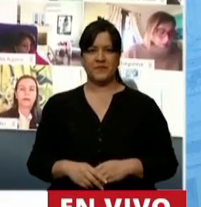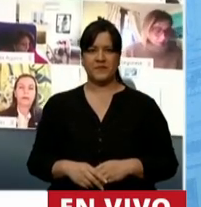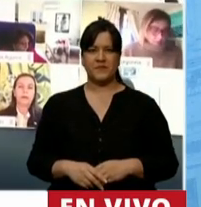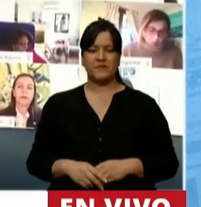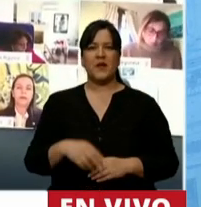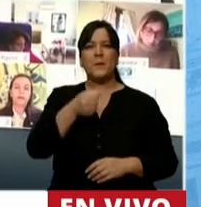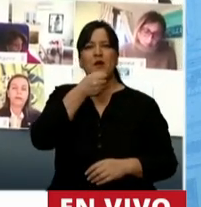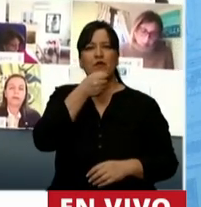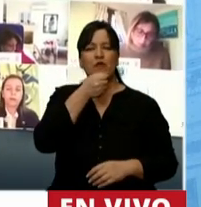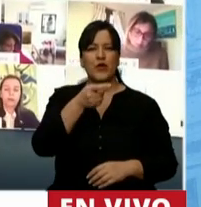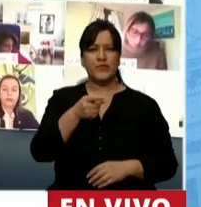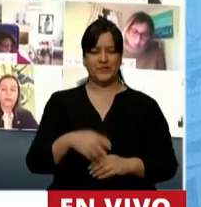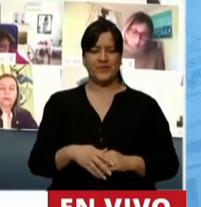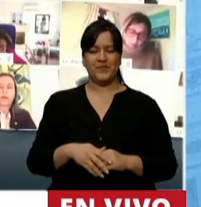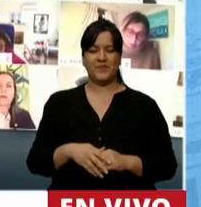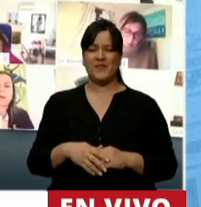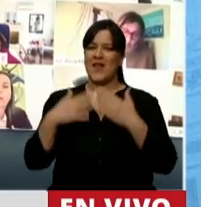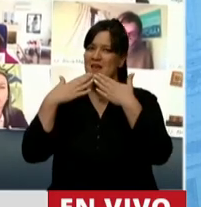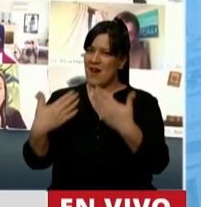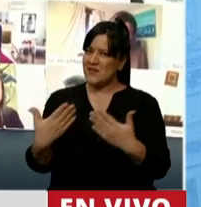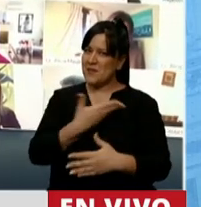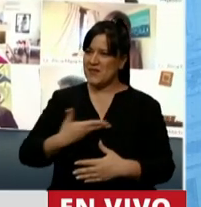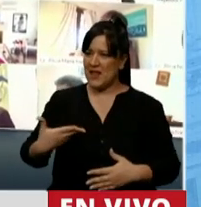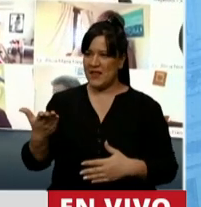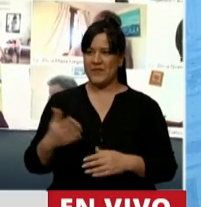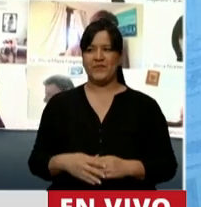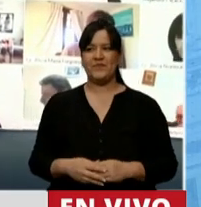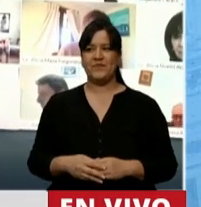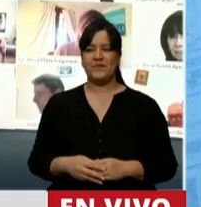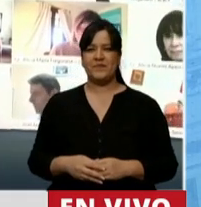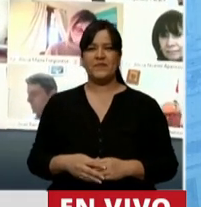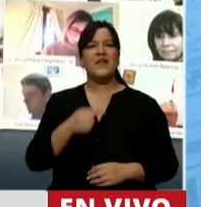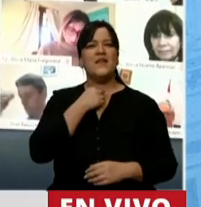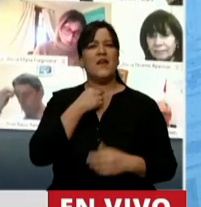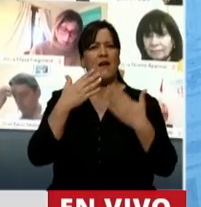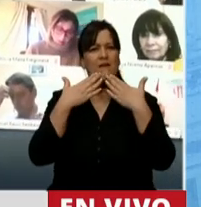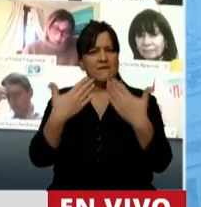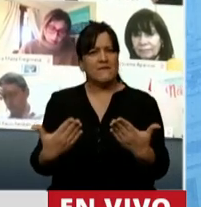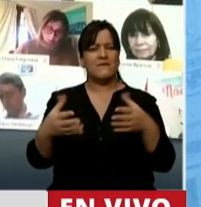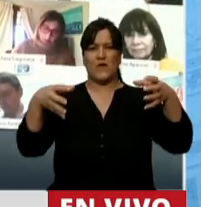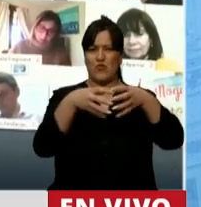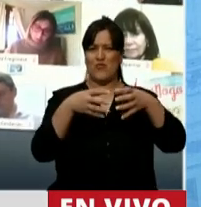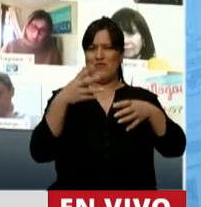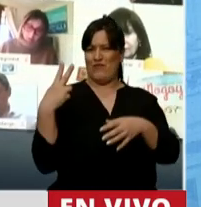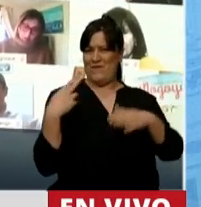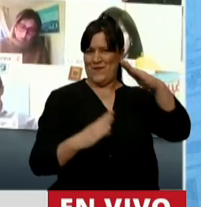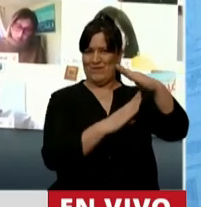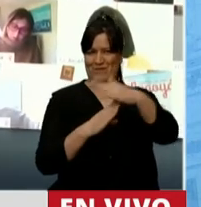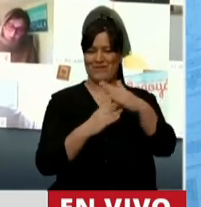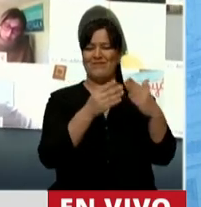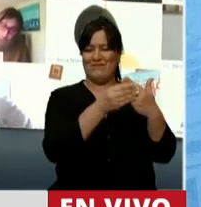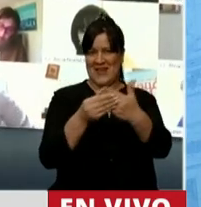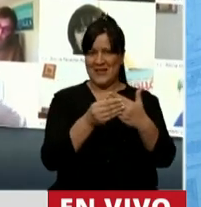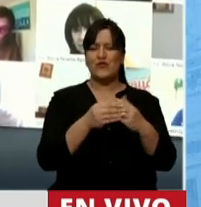Micrófono. Gracias, señor Presidente. Quiero agradecerle al Jefe de Gabinete de Ministros las